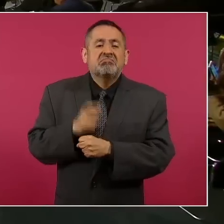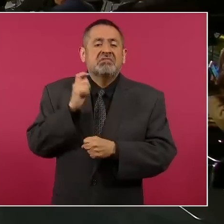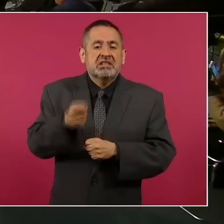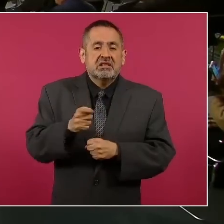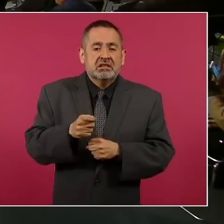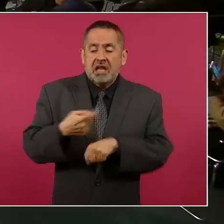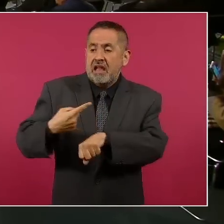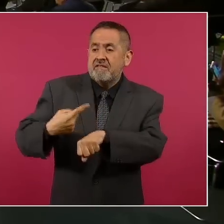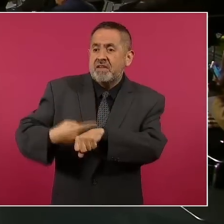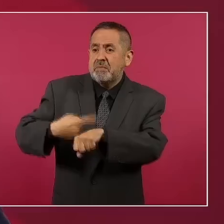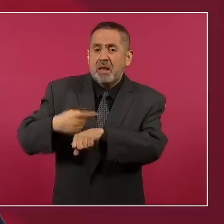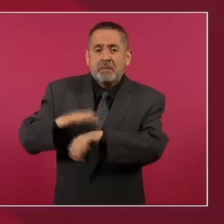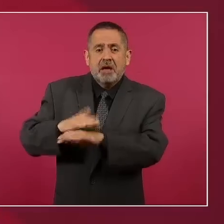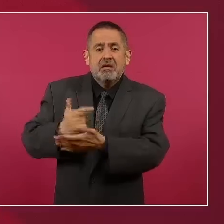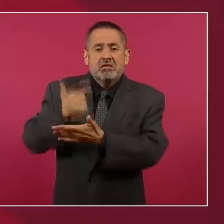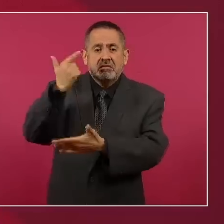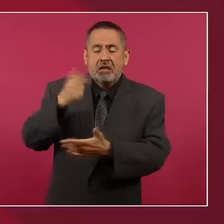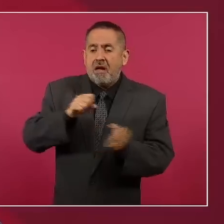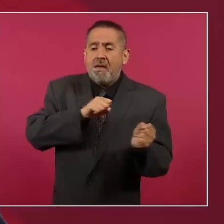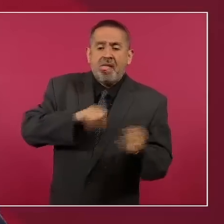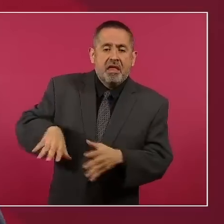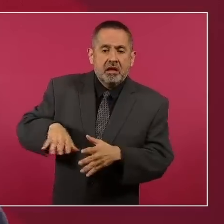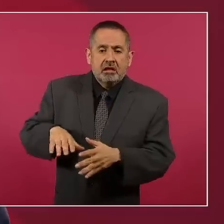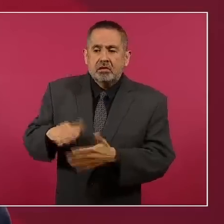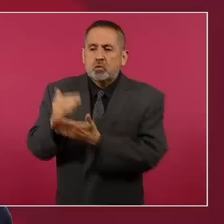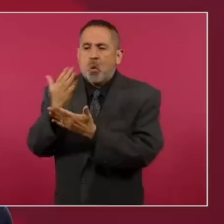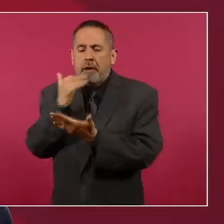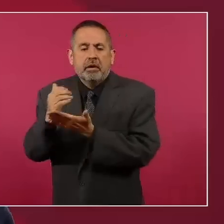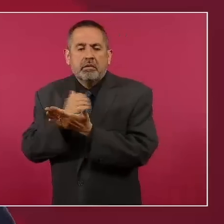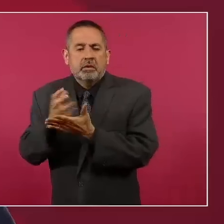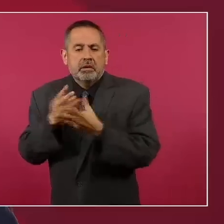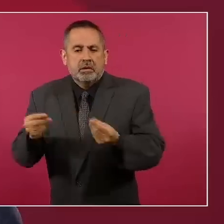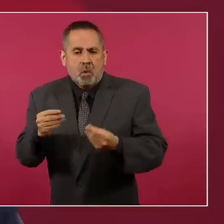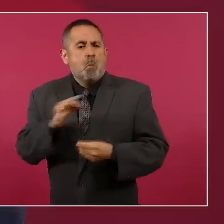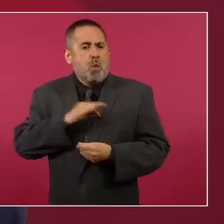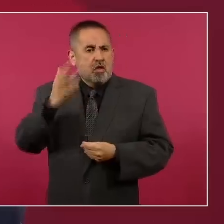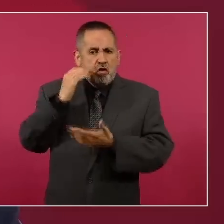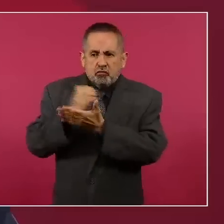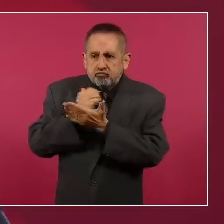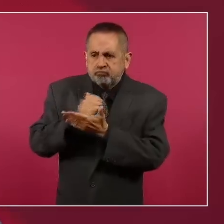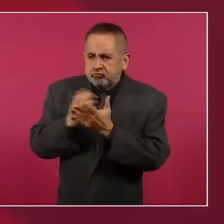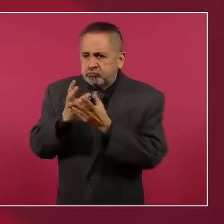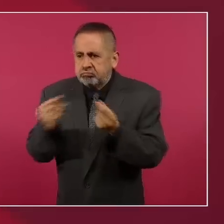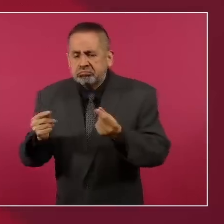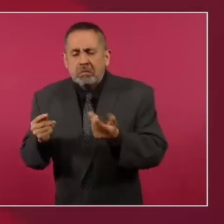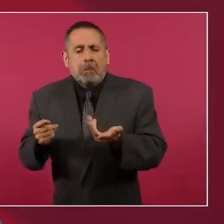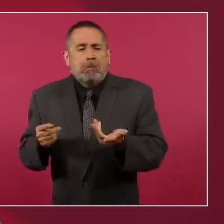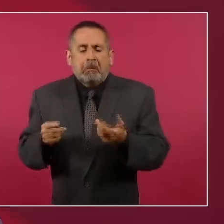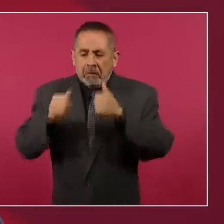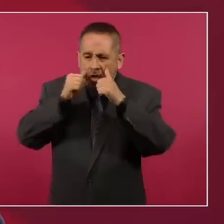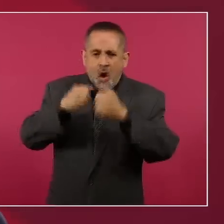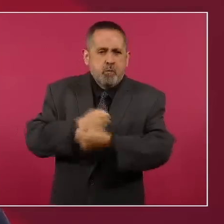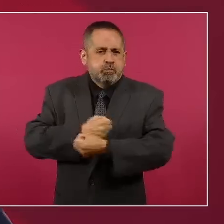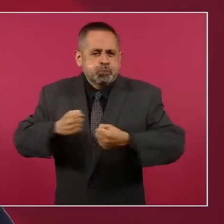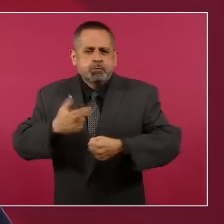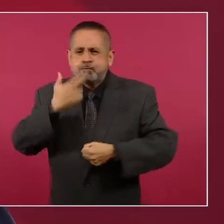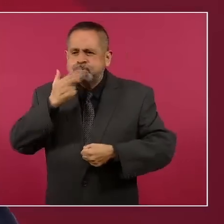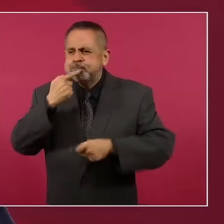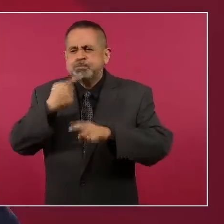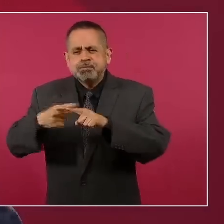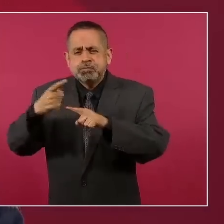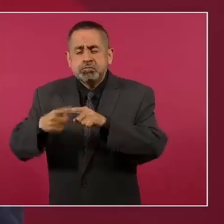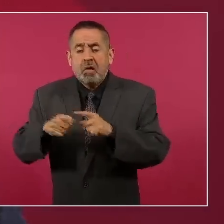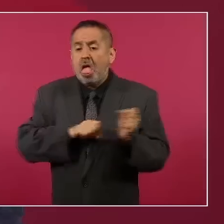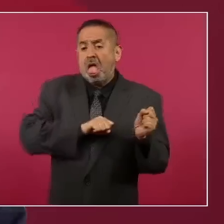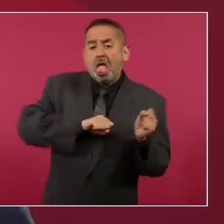en enfermedades que se pudieron haber prevenido, en enfermedades crónico-degenerativas, obesidad, diabetes, dislipidemias y